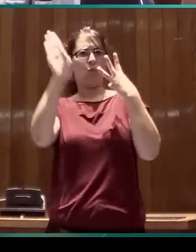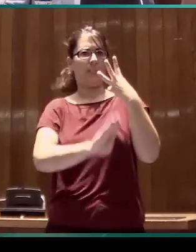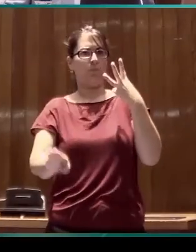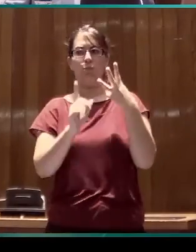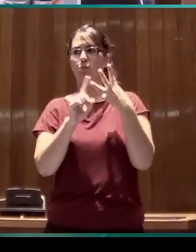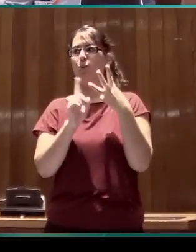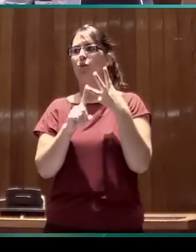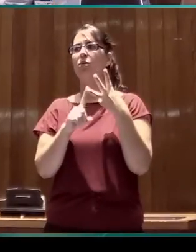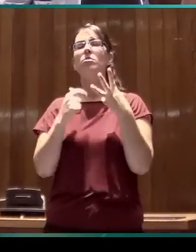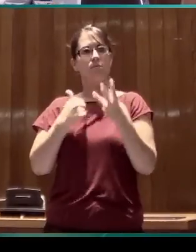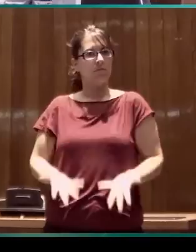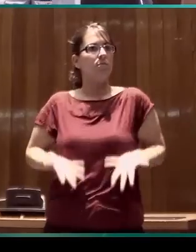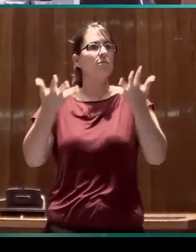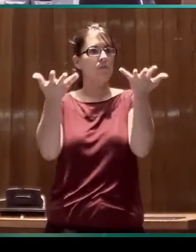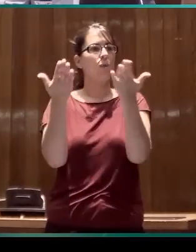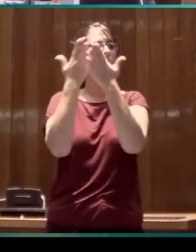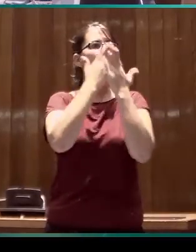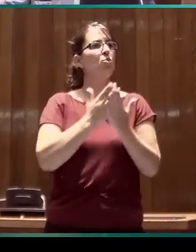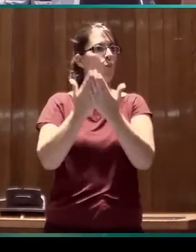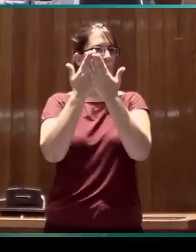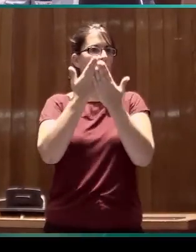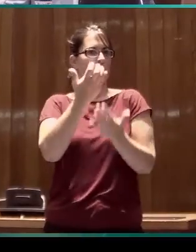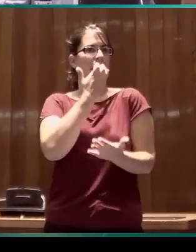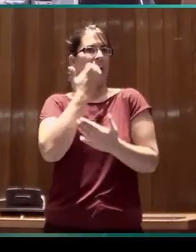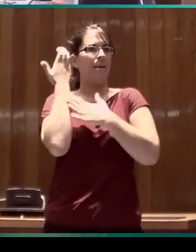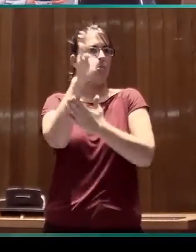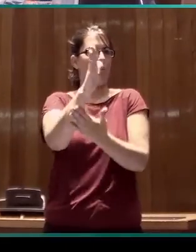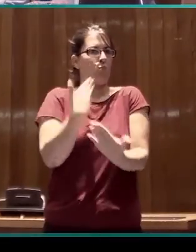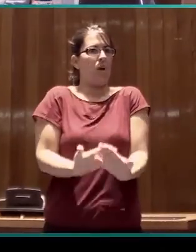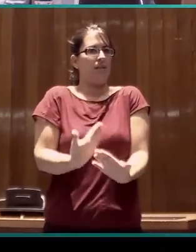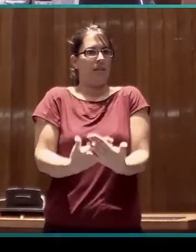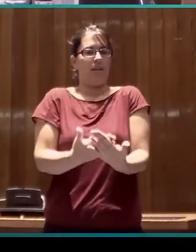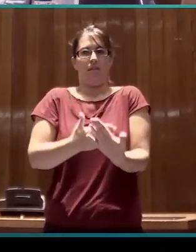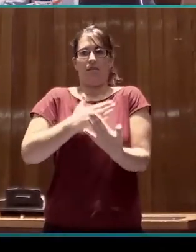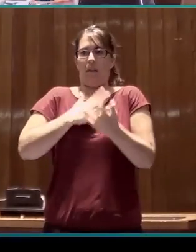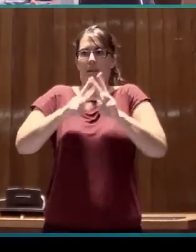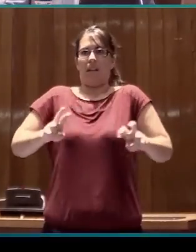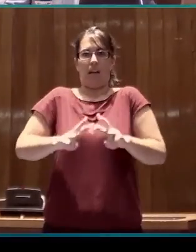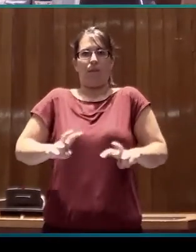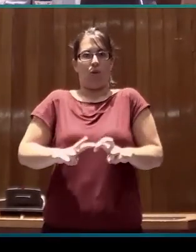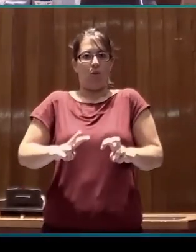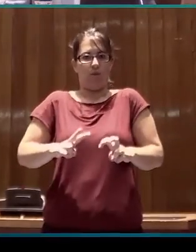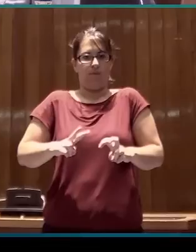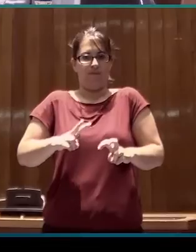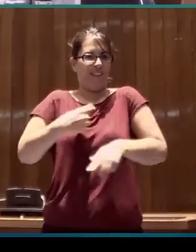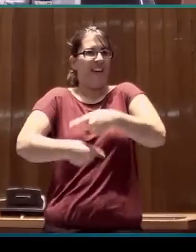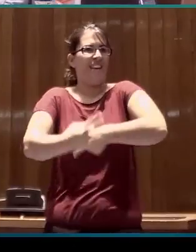les voy a ofrecer un estudio de caso, un botón de muestra de lo que es nuestra investigación, de nuestro día a día,